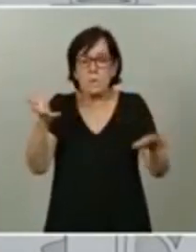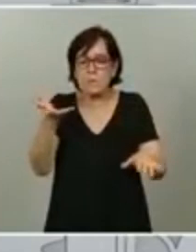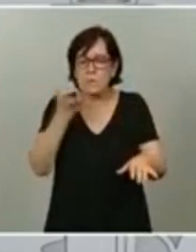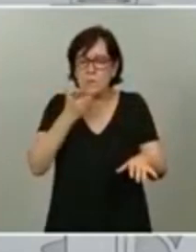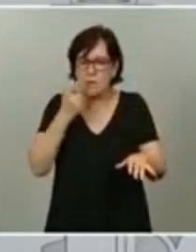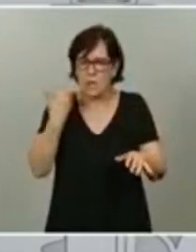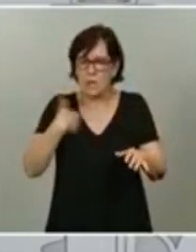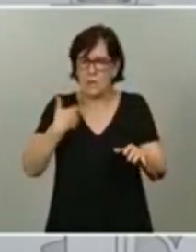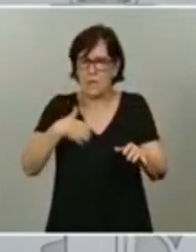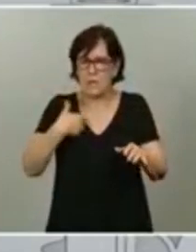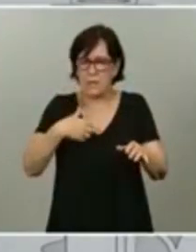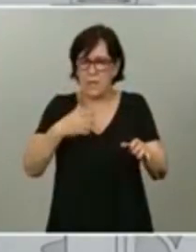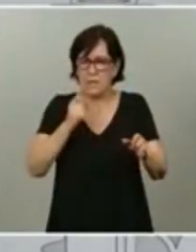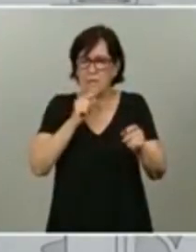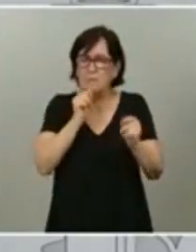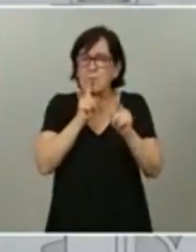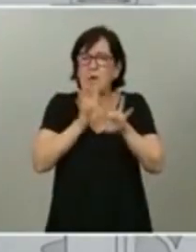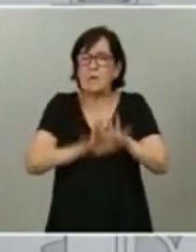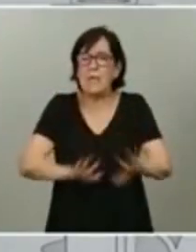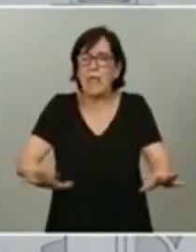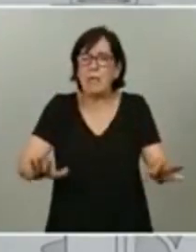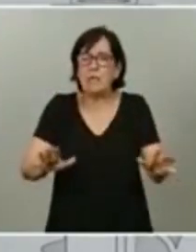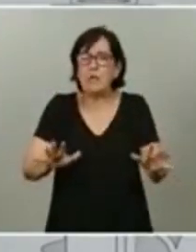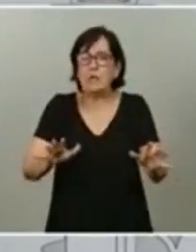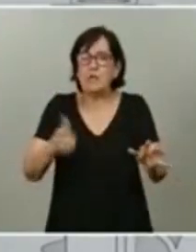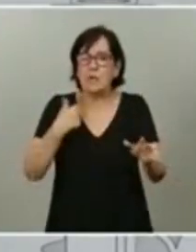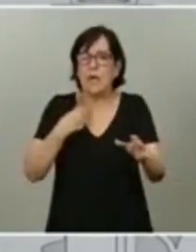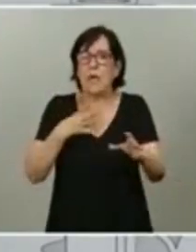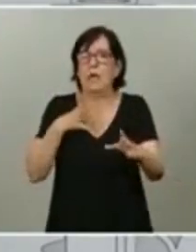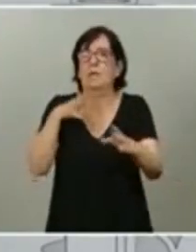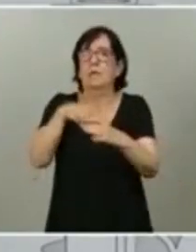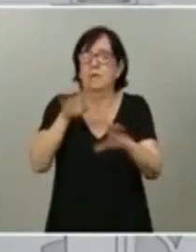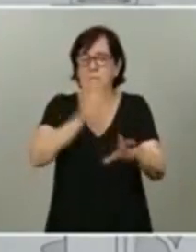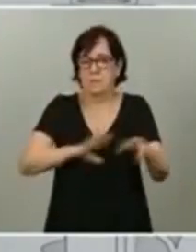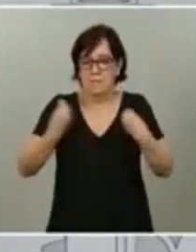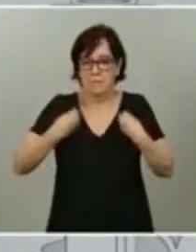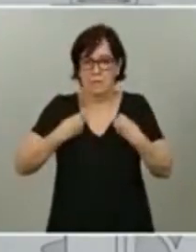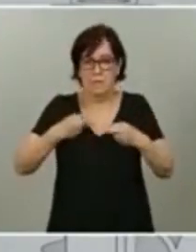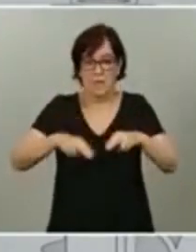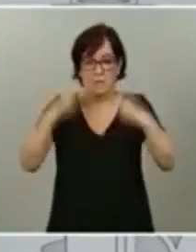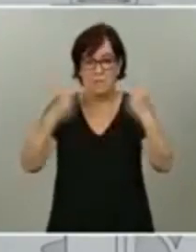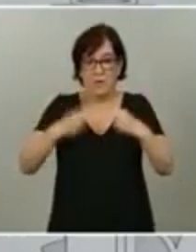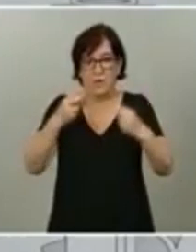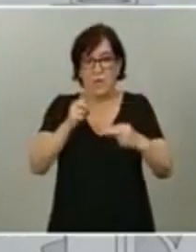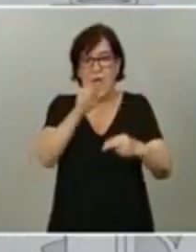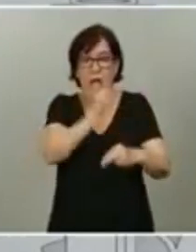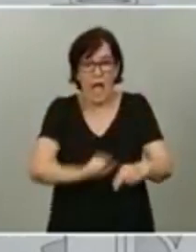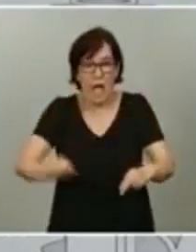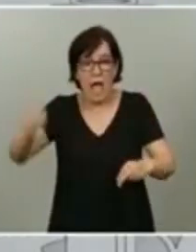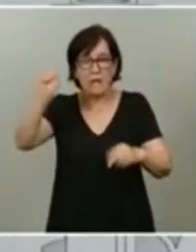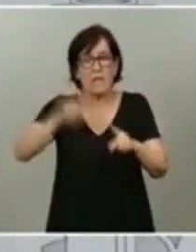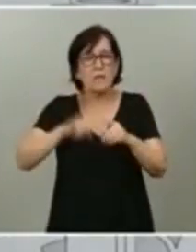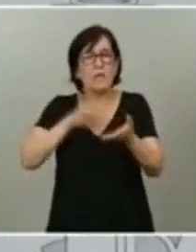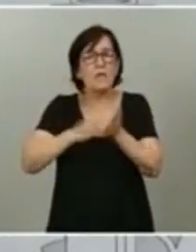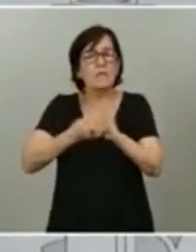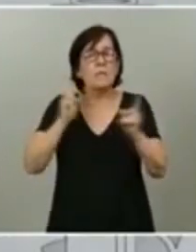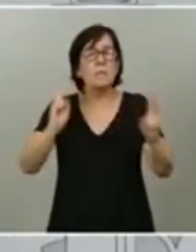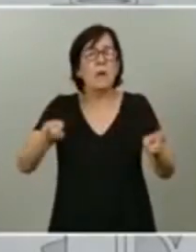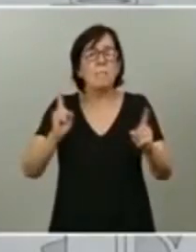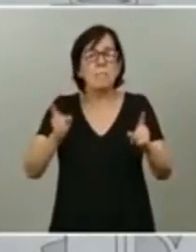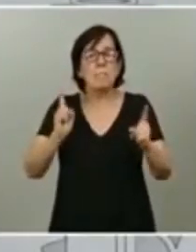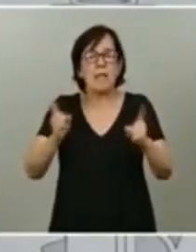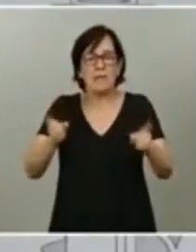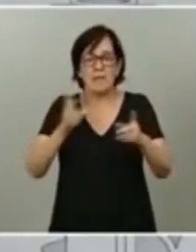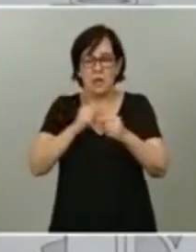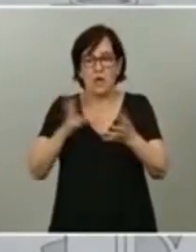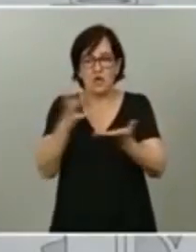silenciosamente en nuestras vidas. Había atravesado las fronteras procedentes de Asia sin que los sistemas de prevención de todo el continente